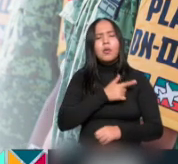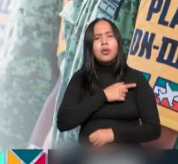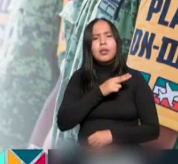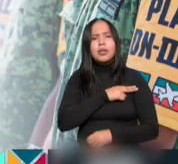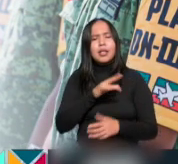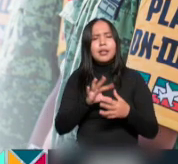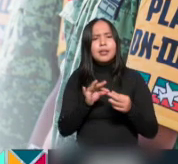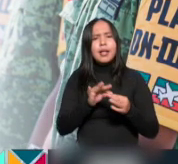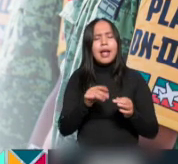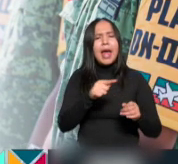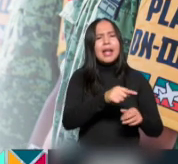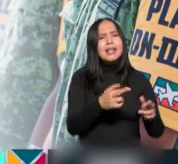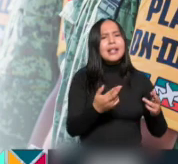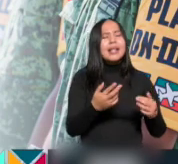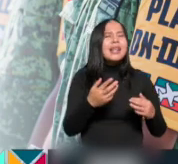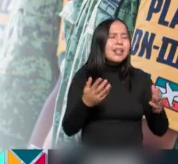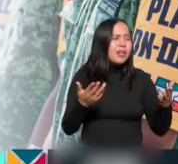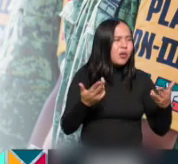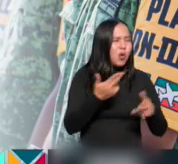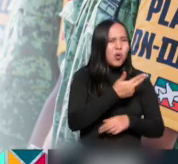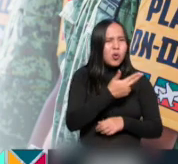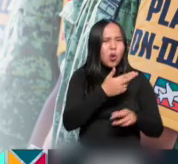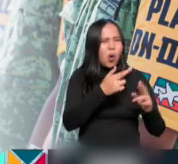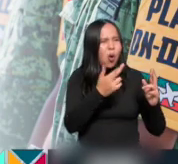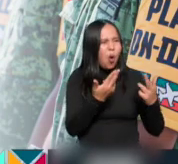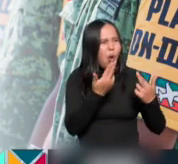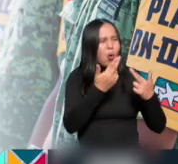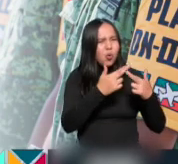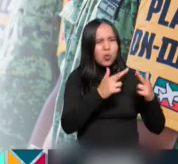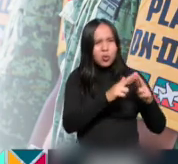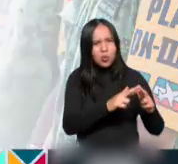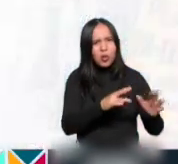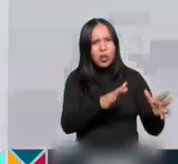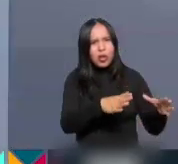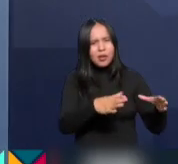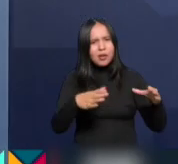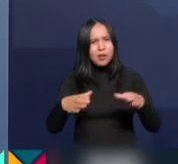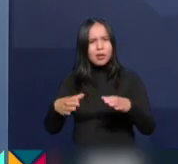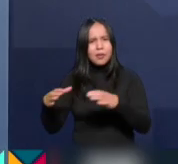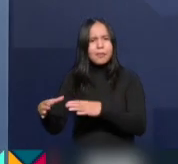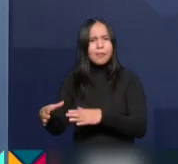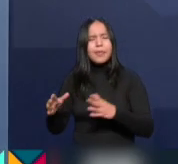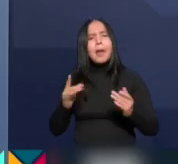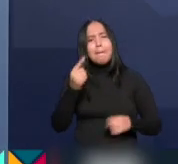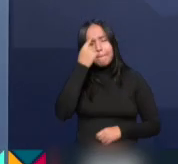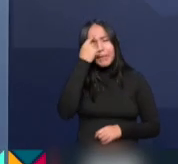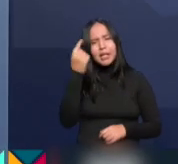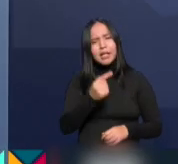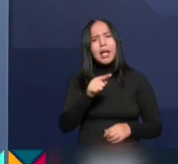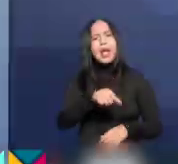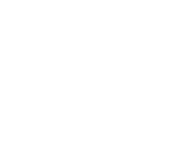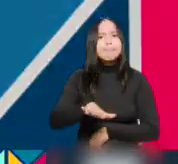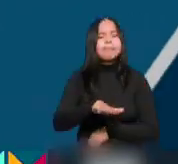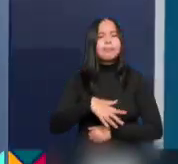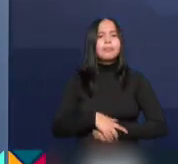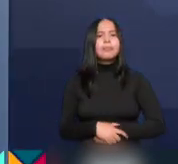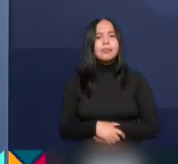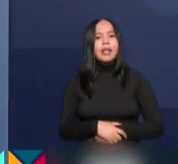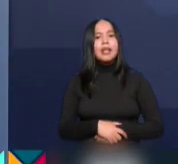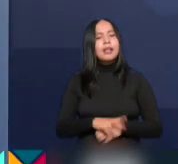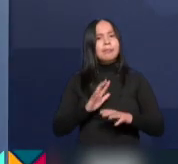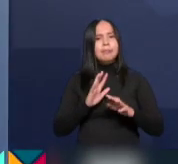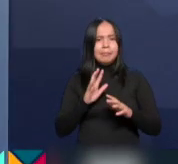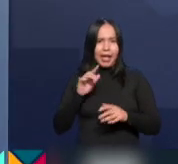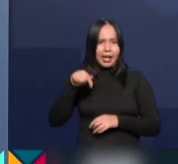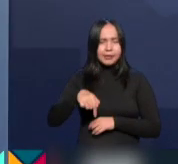170 refugios temporales en la región de la Costa Chica y que se realiza la entrega de despensas y alimentos calientes. Ya para el